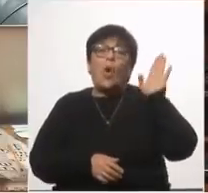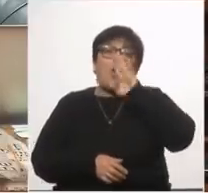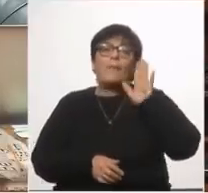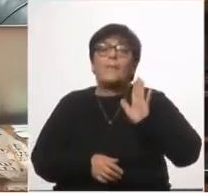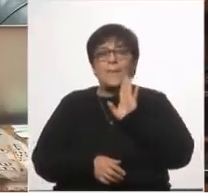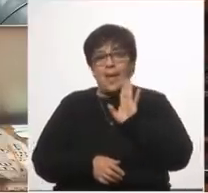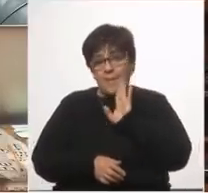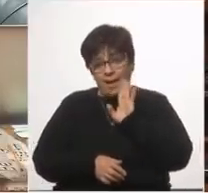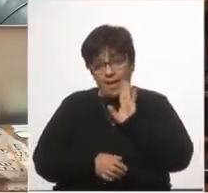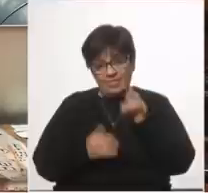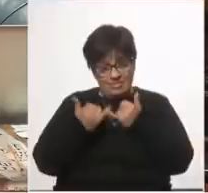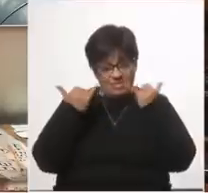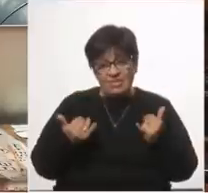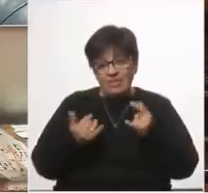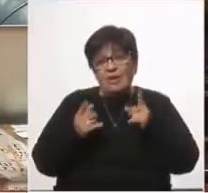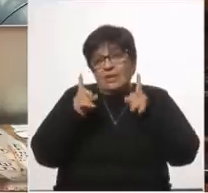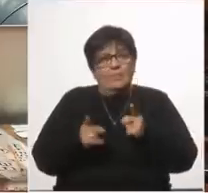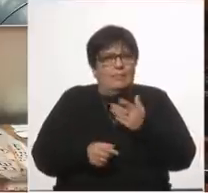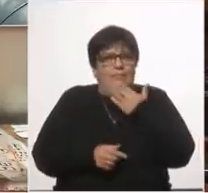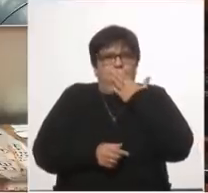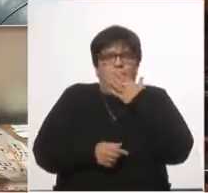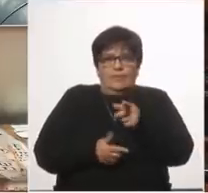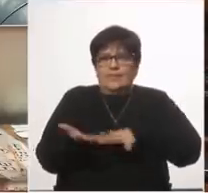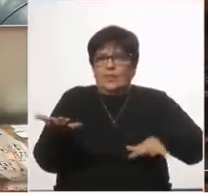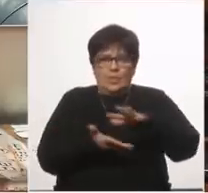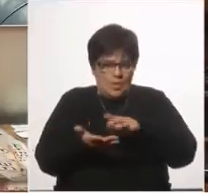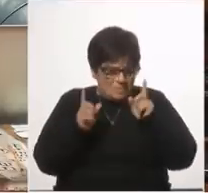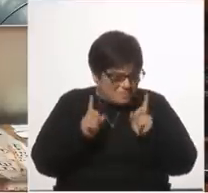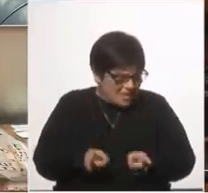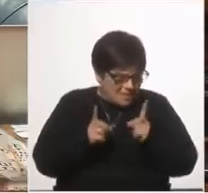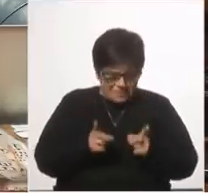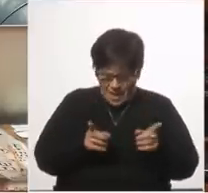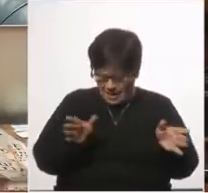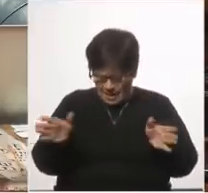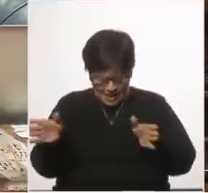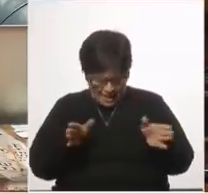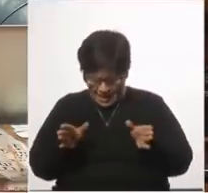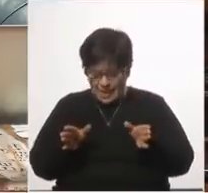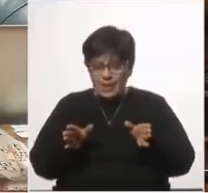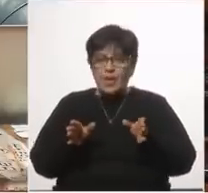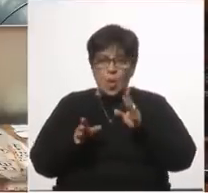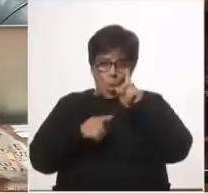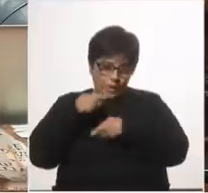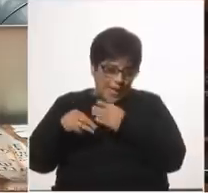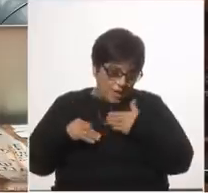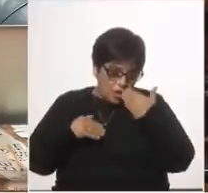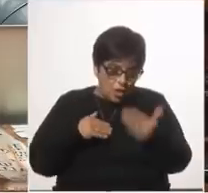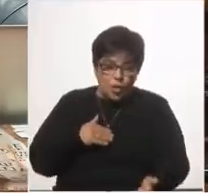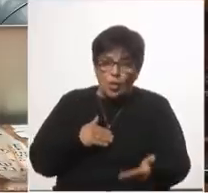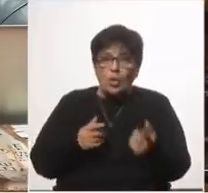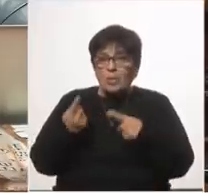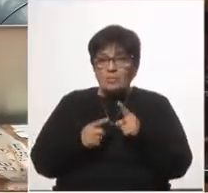digamos de una misma medida en una misma situación en un mismo momento del tiempo con un año de diferencia